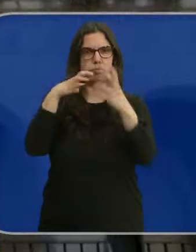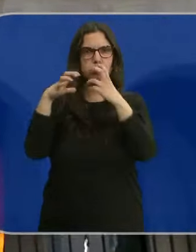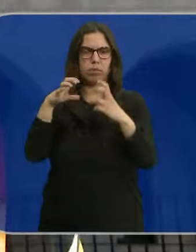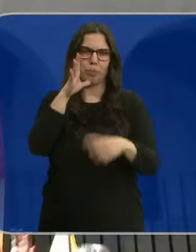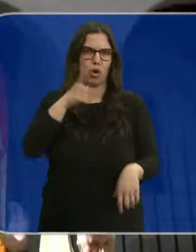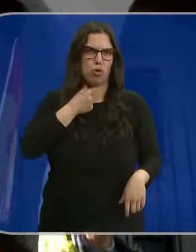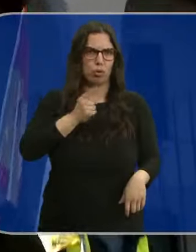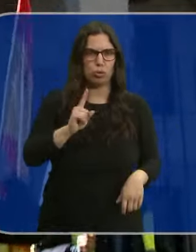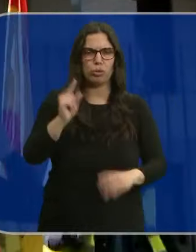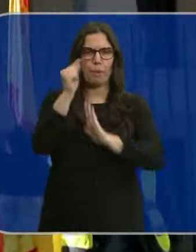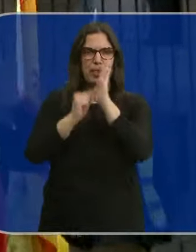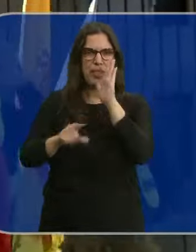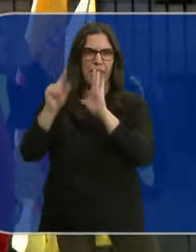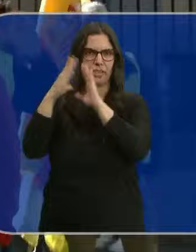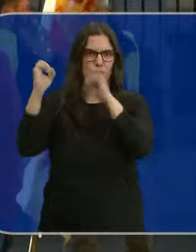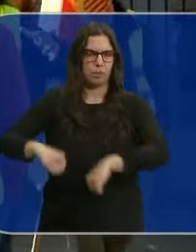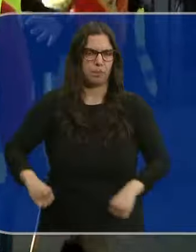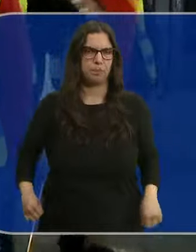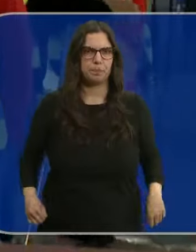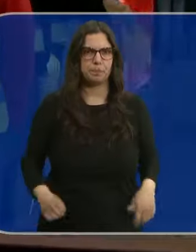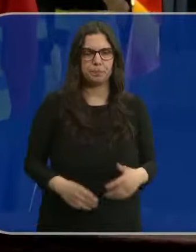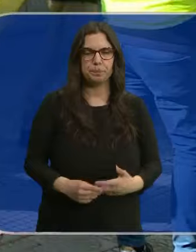su descontento con las medidas pactadas.